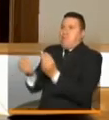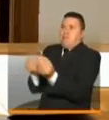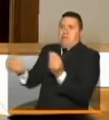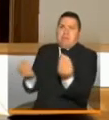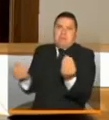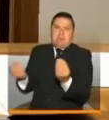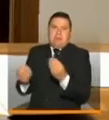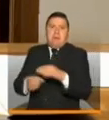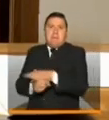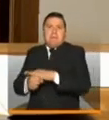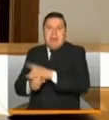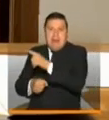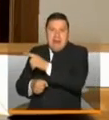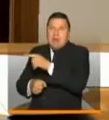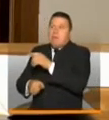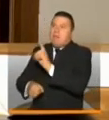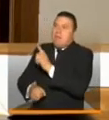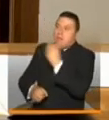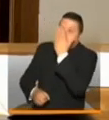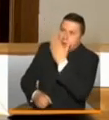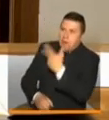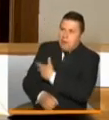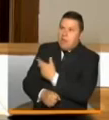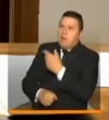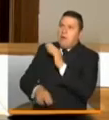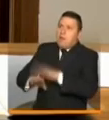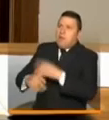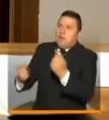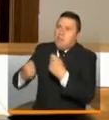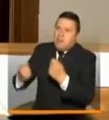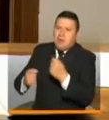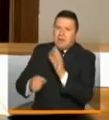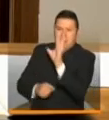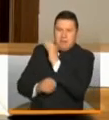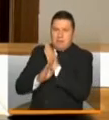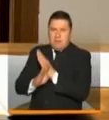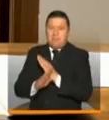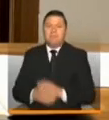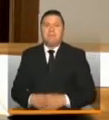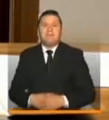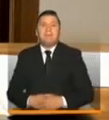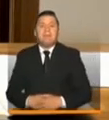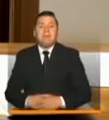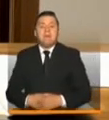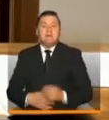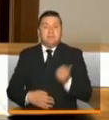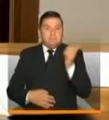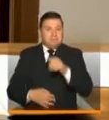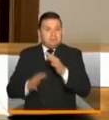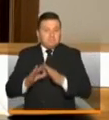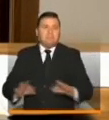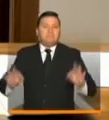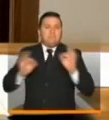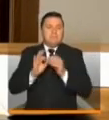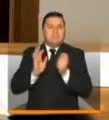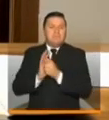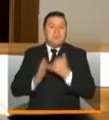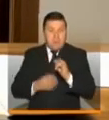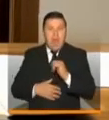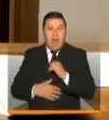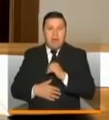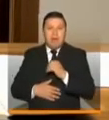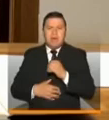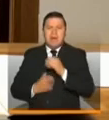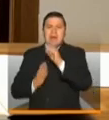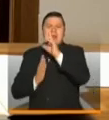realizando pruebas y haciendo todo el trabajo de bloqueo epidemiológico. También, muy relevante, revisamos